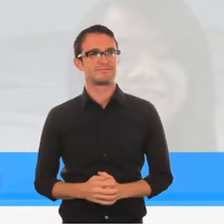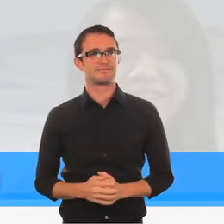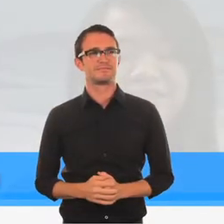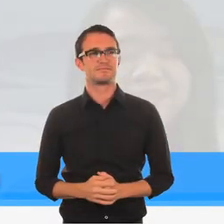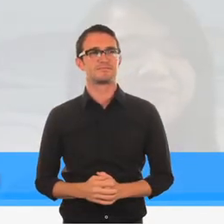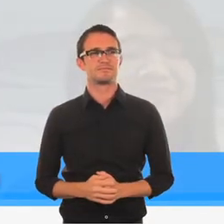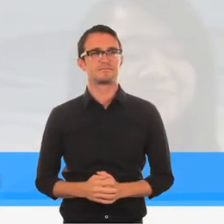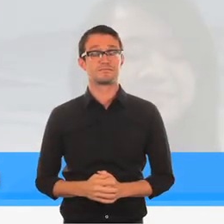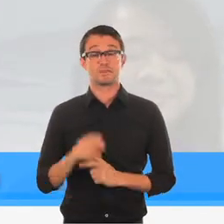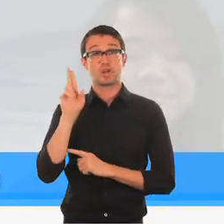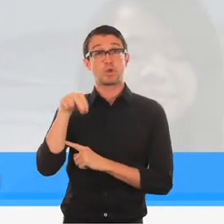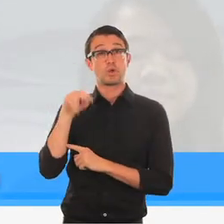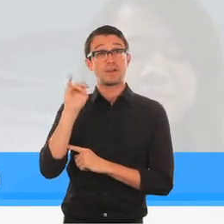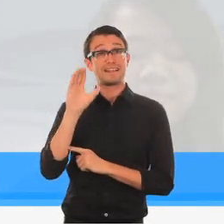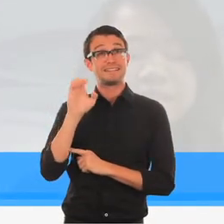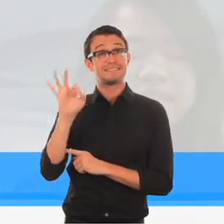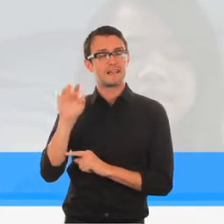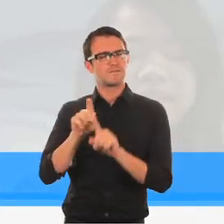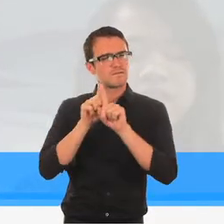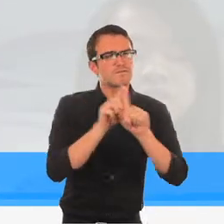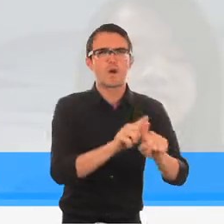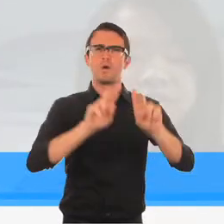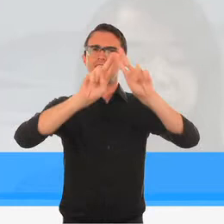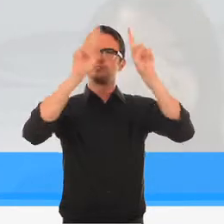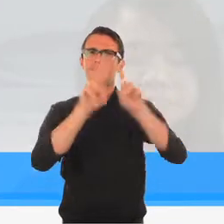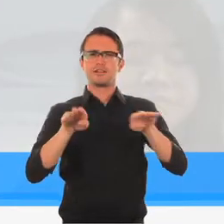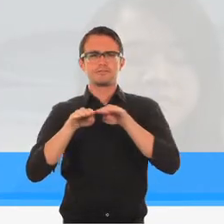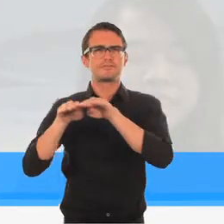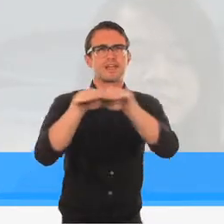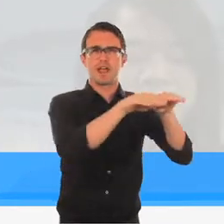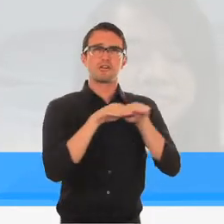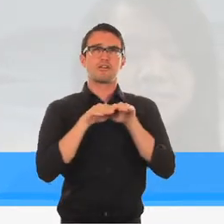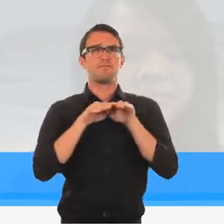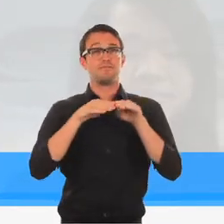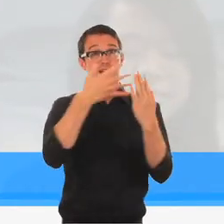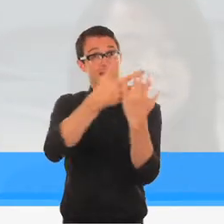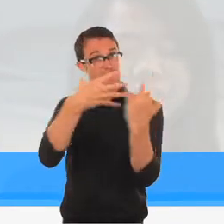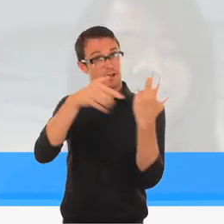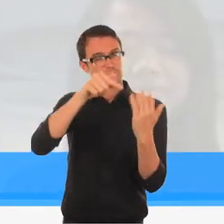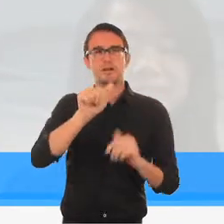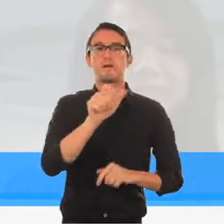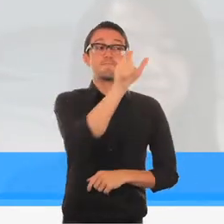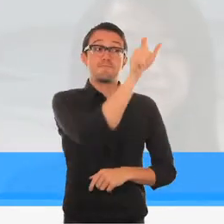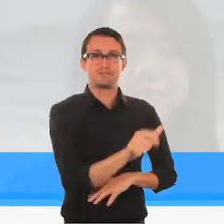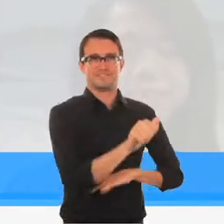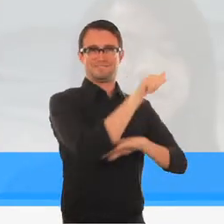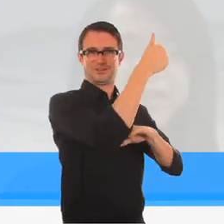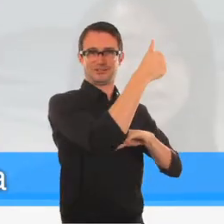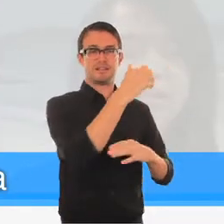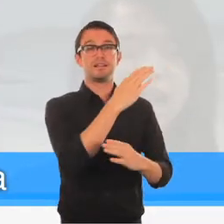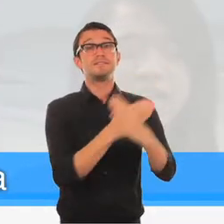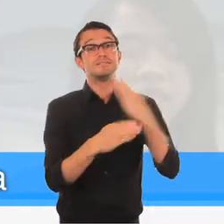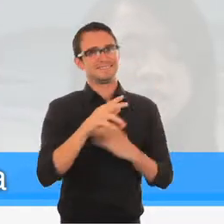UNICEF sigue la norma internacional de uso de la terminología que sitúa a la persona en primer lugar. Esto permite que el individuo sea el foco